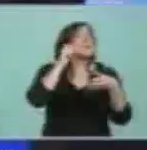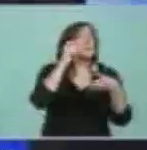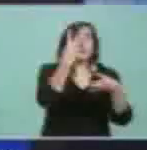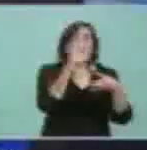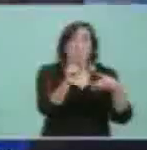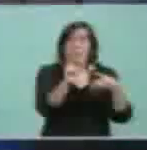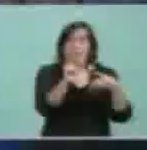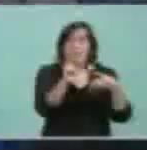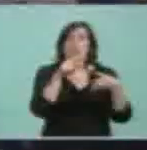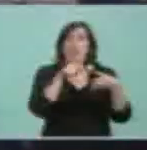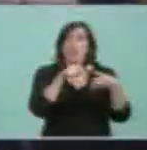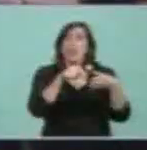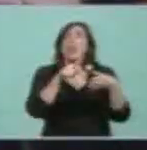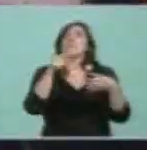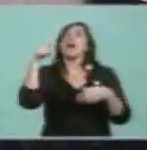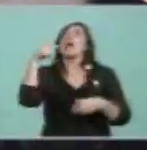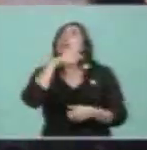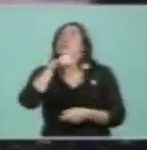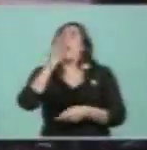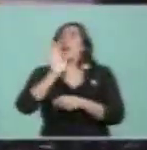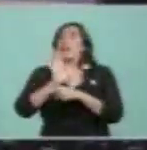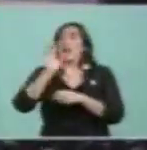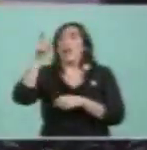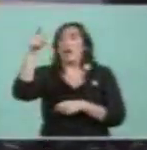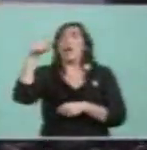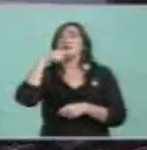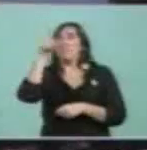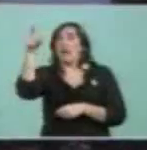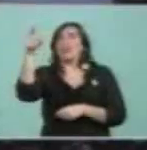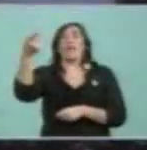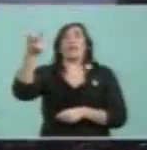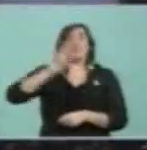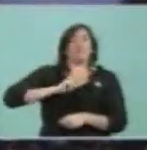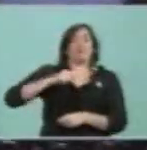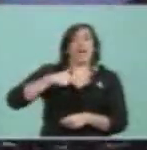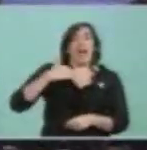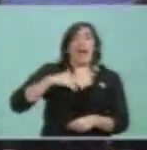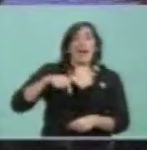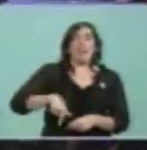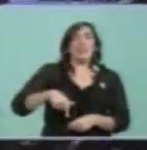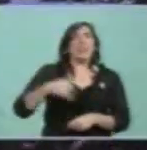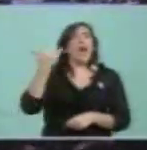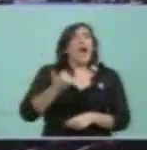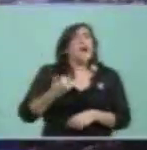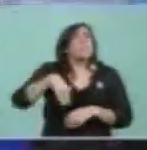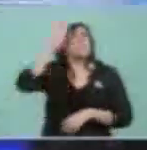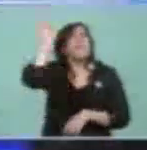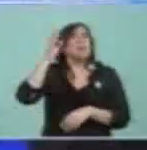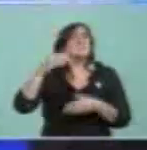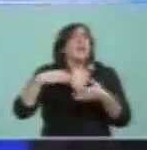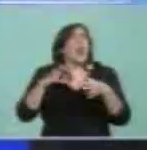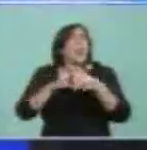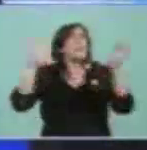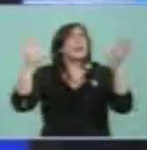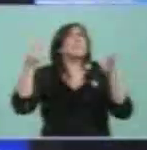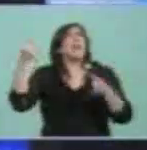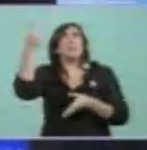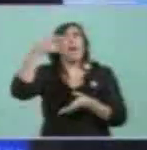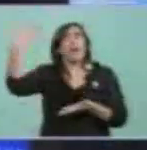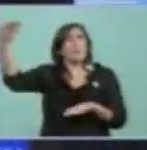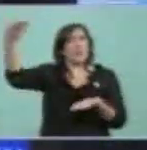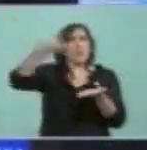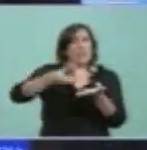luego de Alemania, el país con mayor libertad para invertir y comerciar,